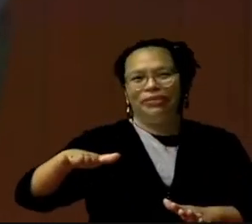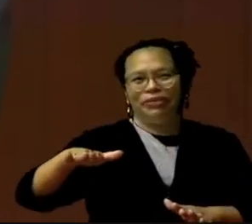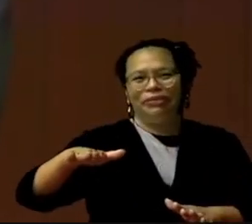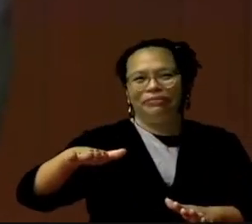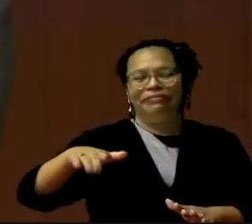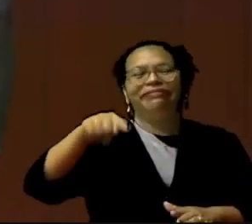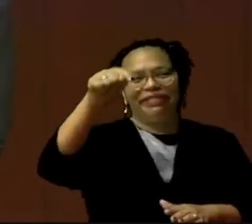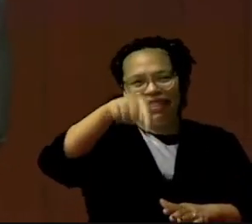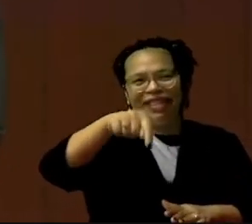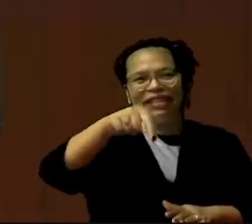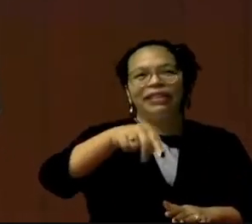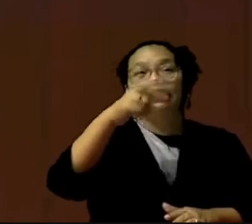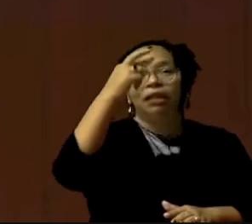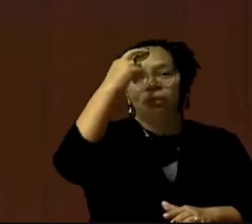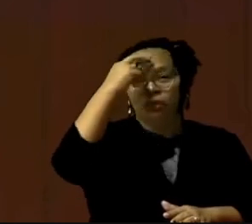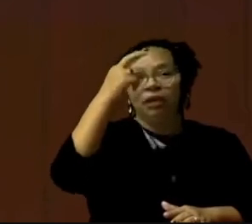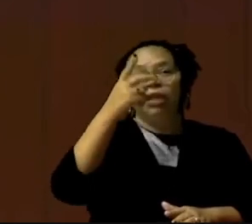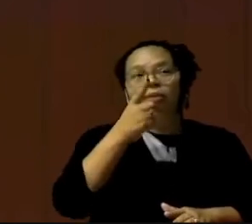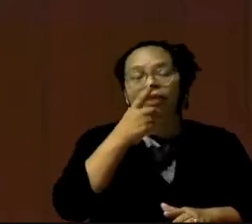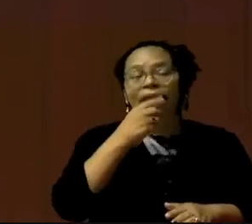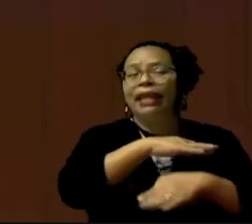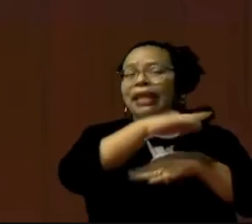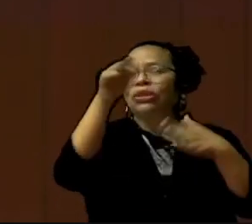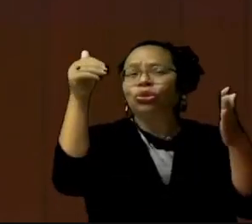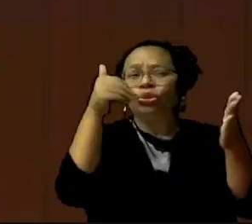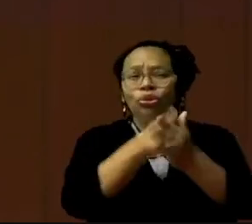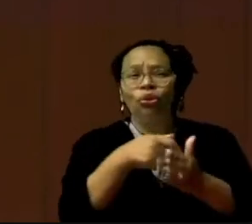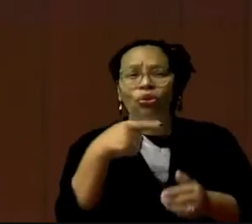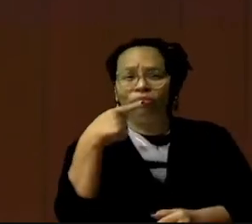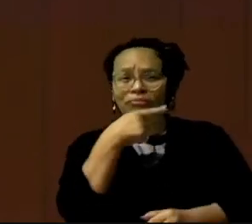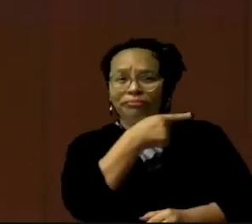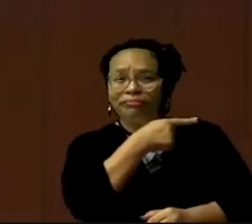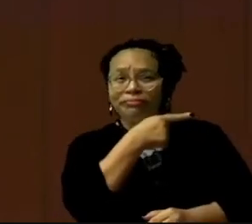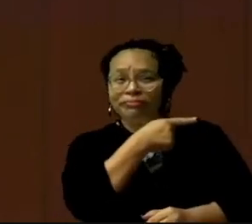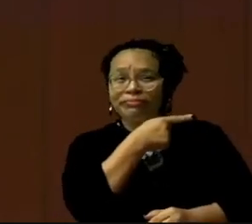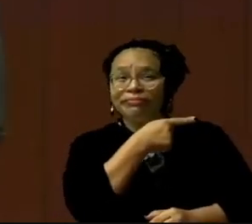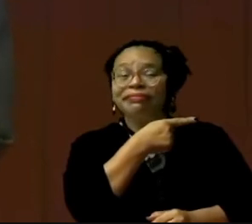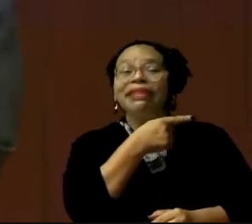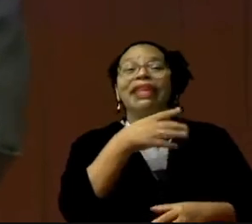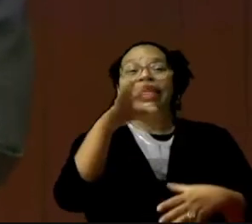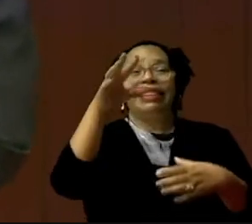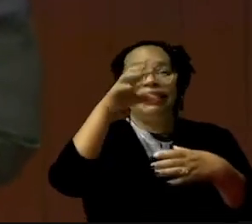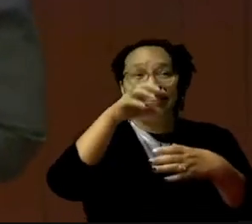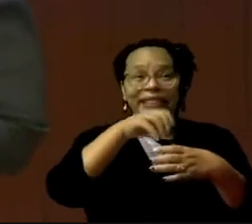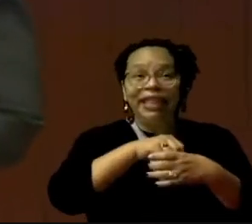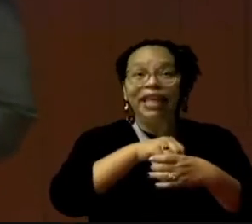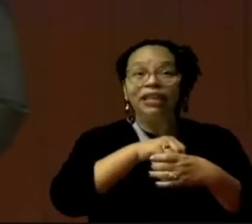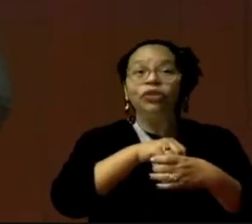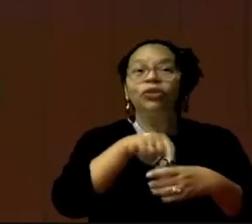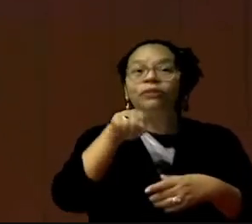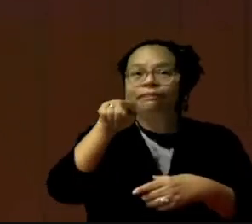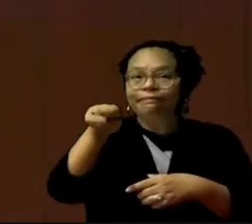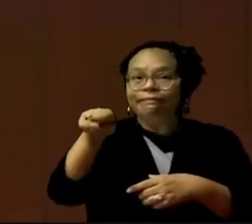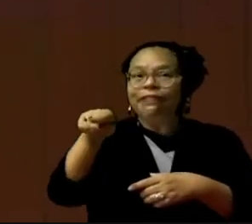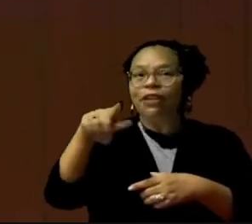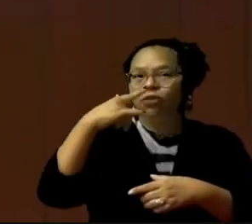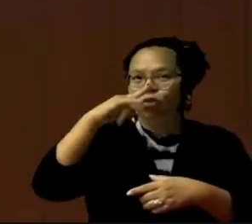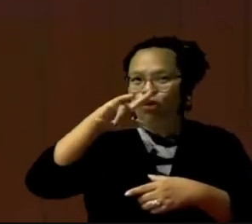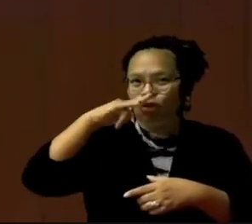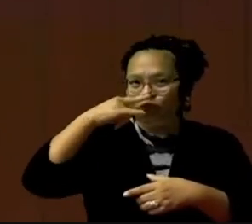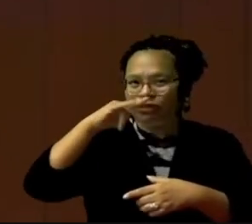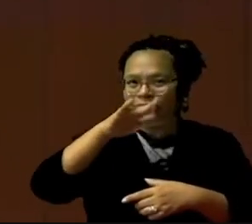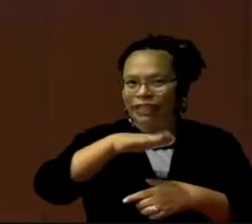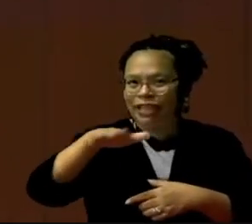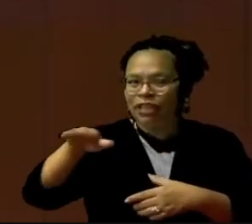que está plasmado aquí que tenga que ver con alimentación salió de las mesas de trabajo con ellos. Donde también